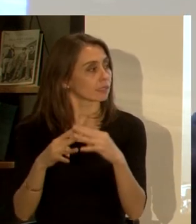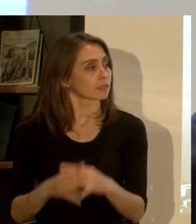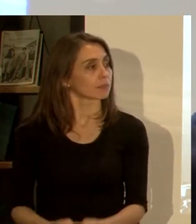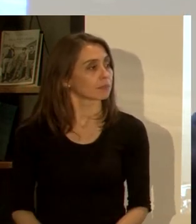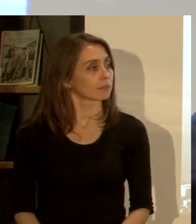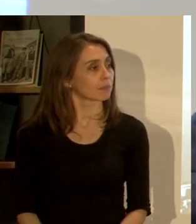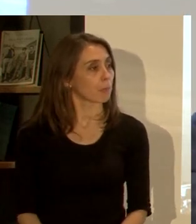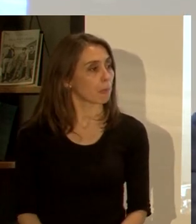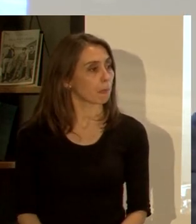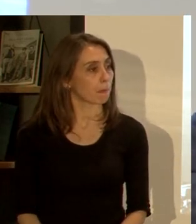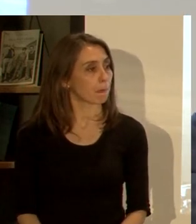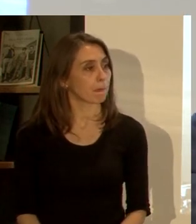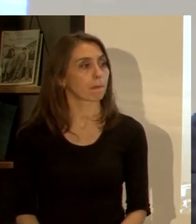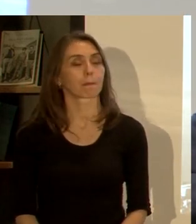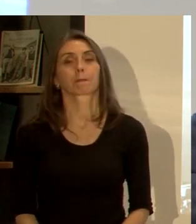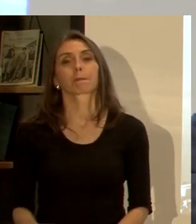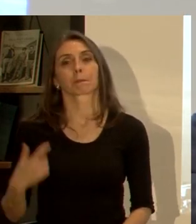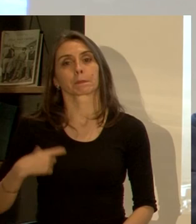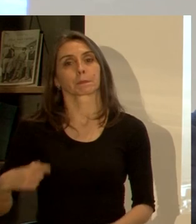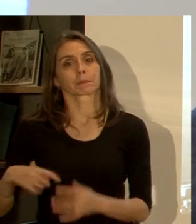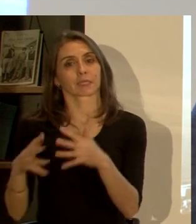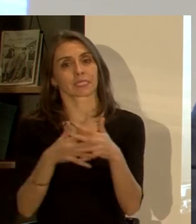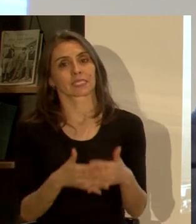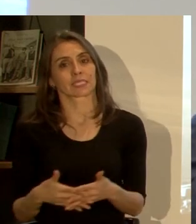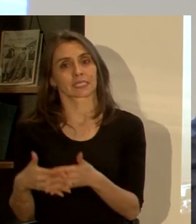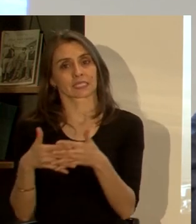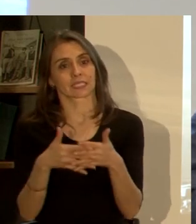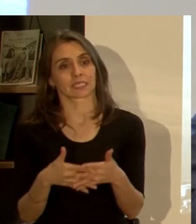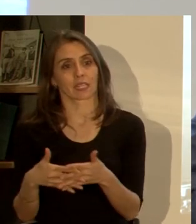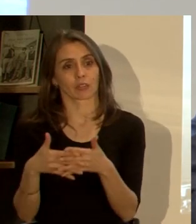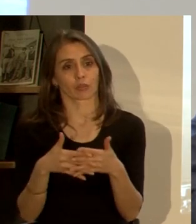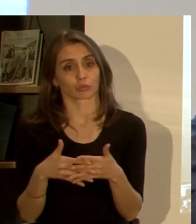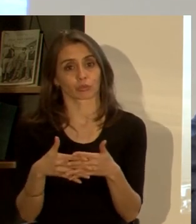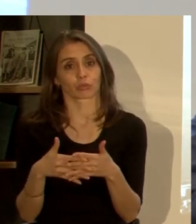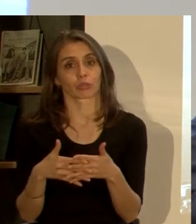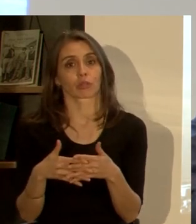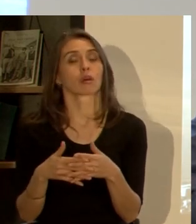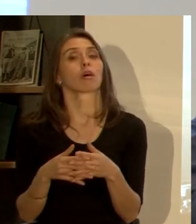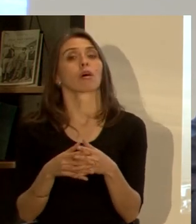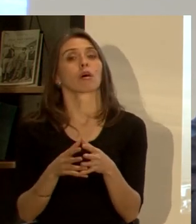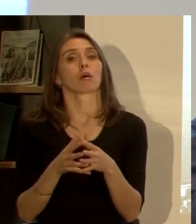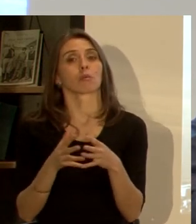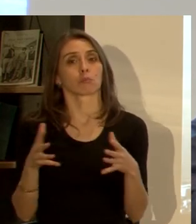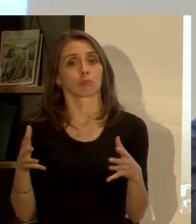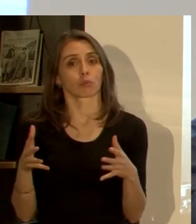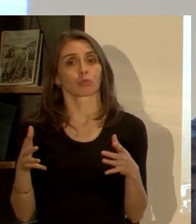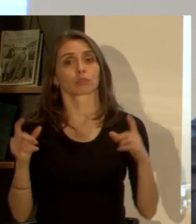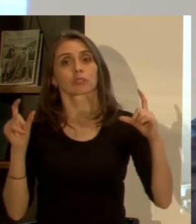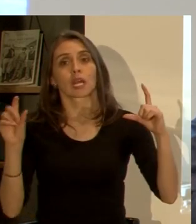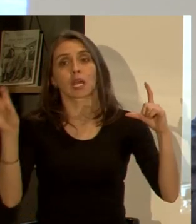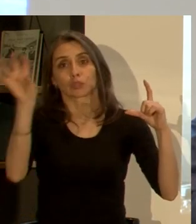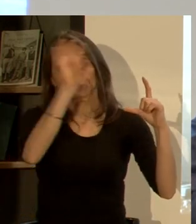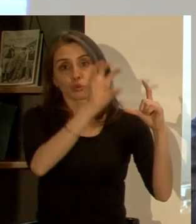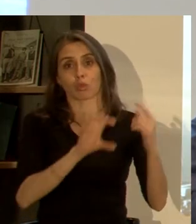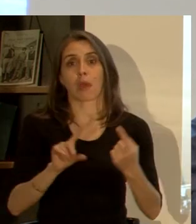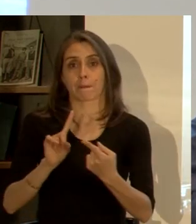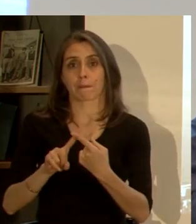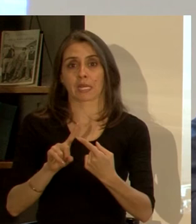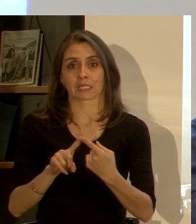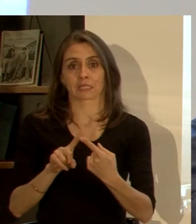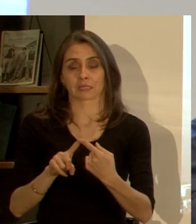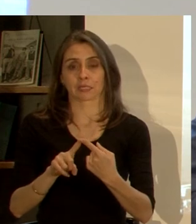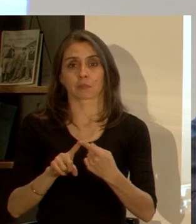en Estados Unidos lo que tenemos es un enorme un enorme nivel de participación de ciudades no solamente